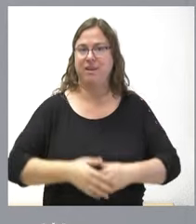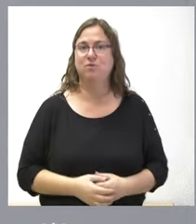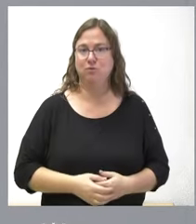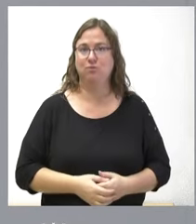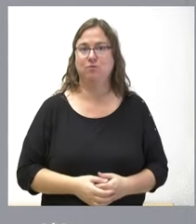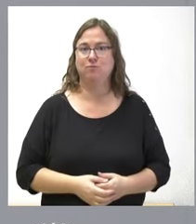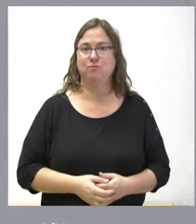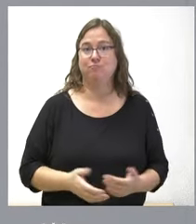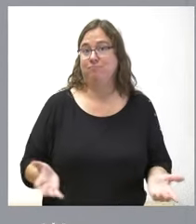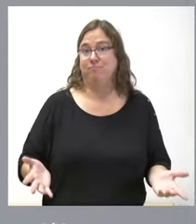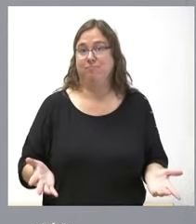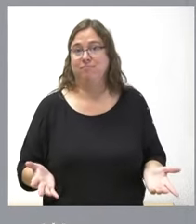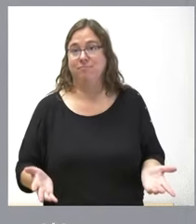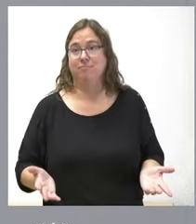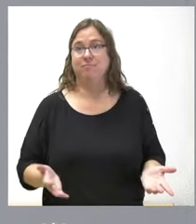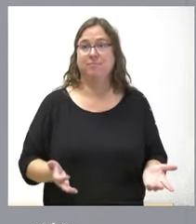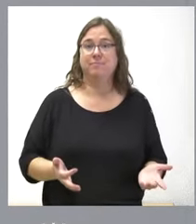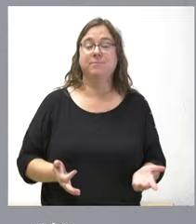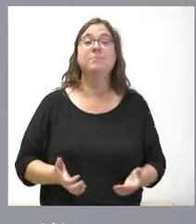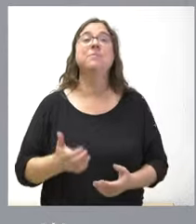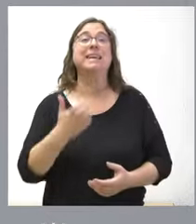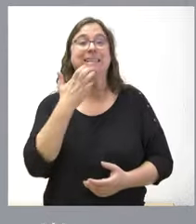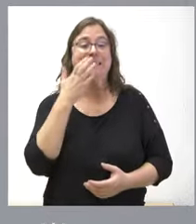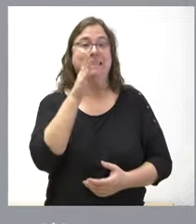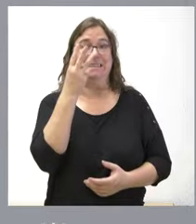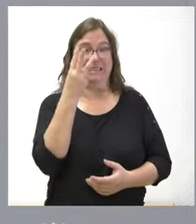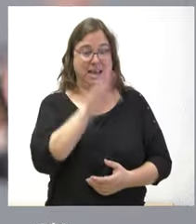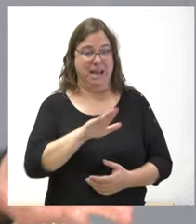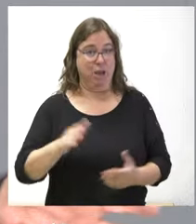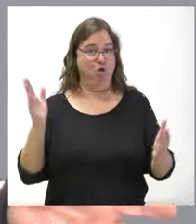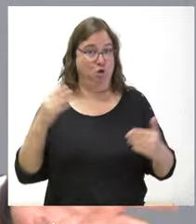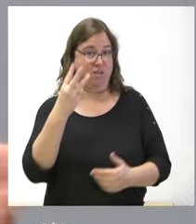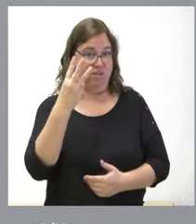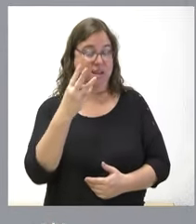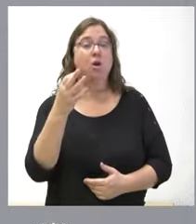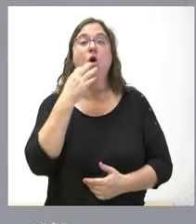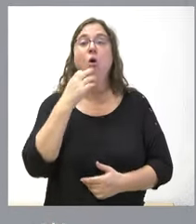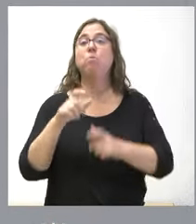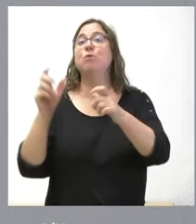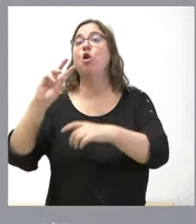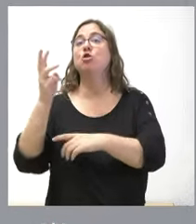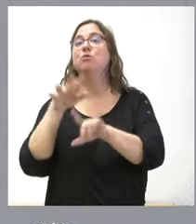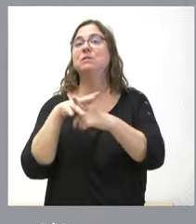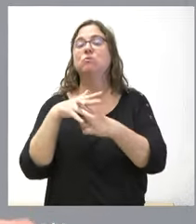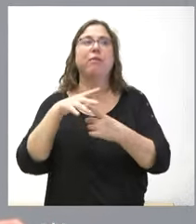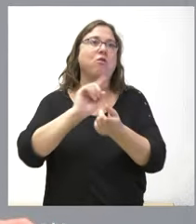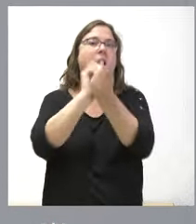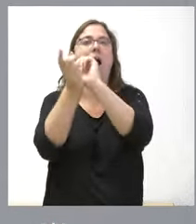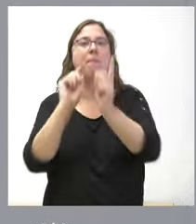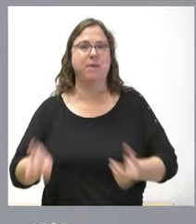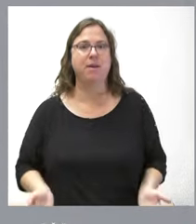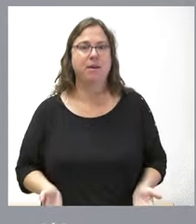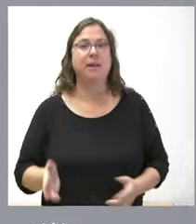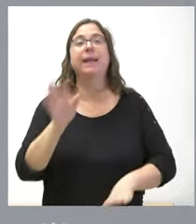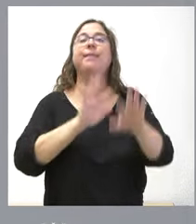tanto evidentemente cuando no haya tres niños y cuando aumente en otro sitio porque la realidad cambia pues habrá las